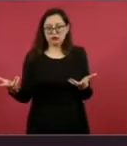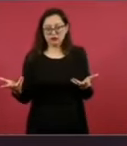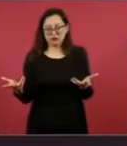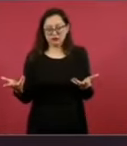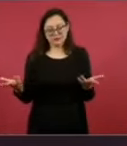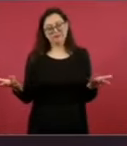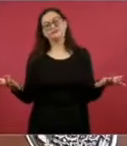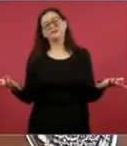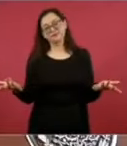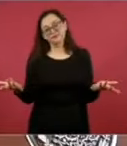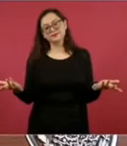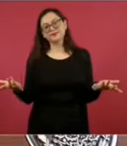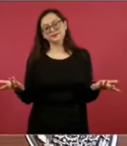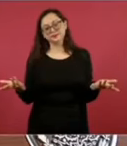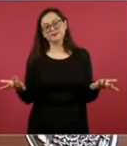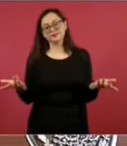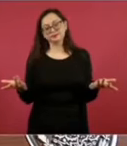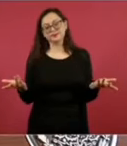cosas.